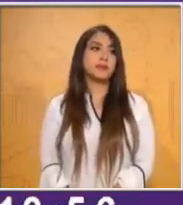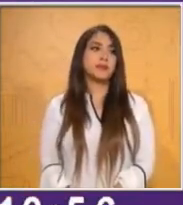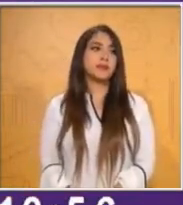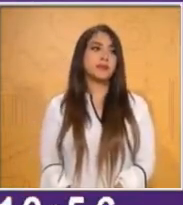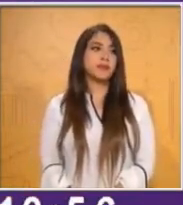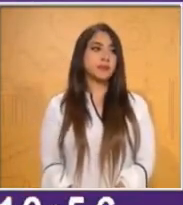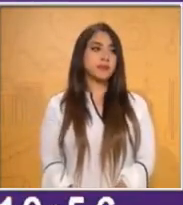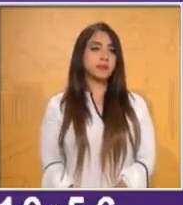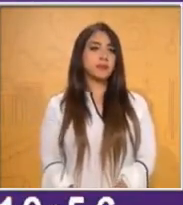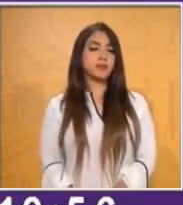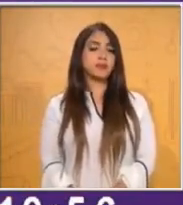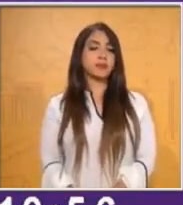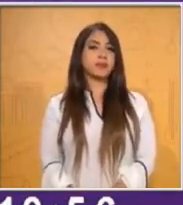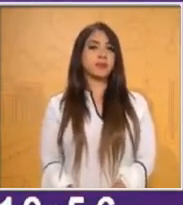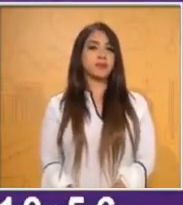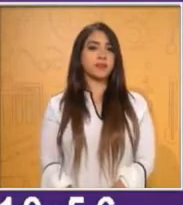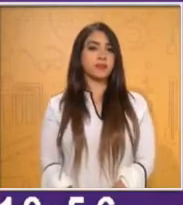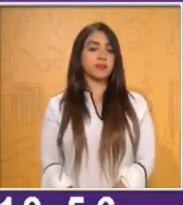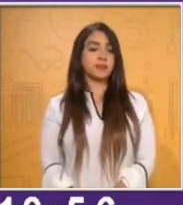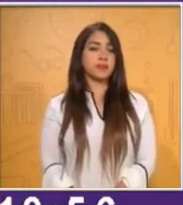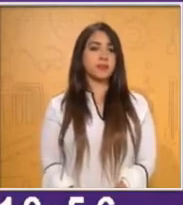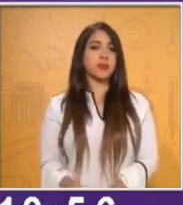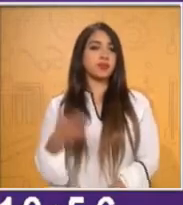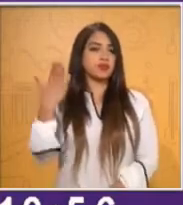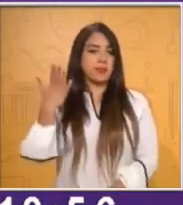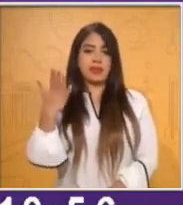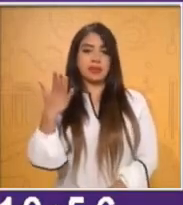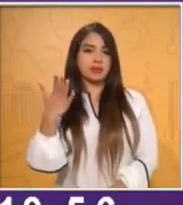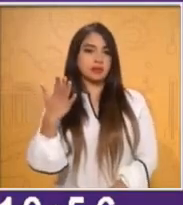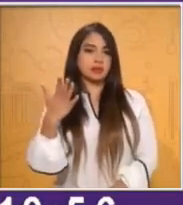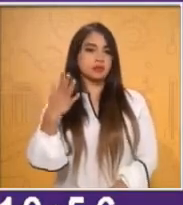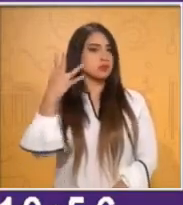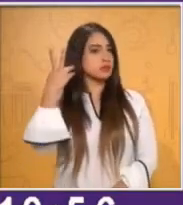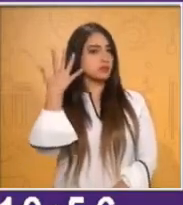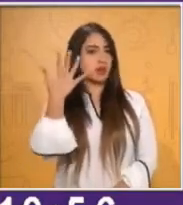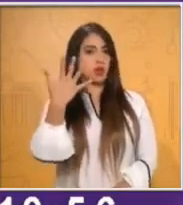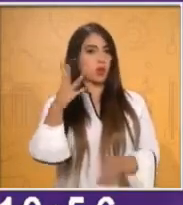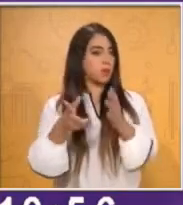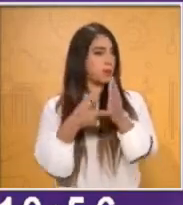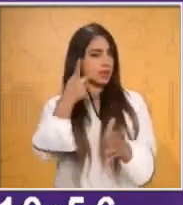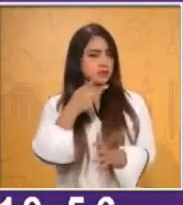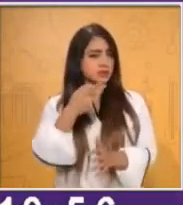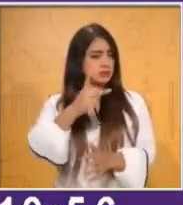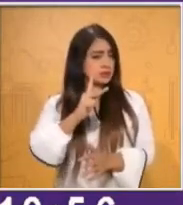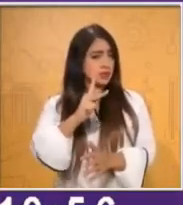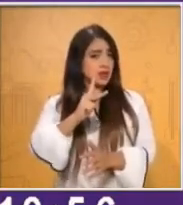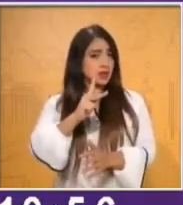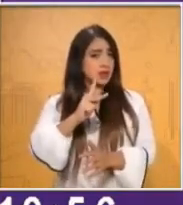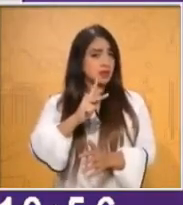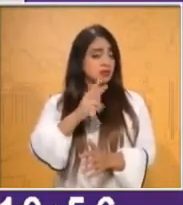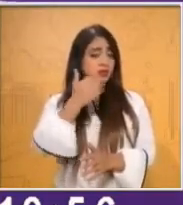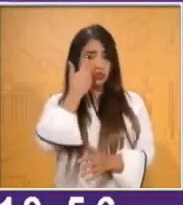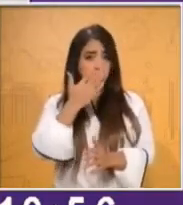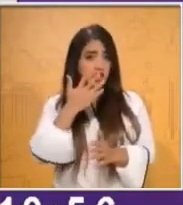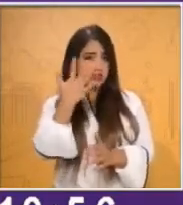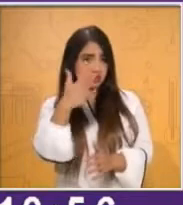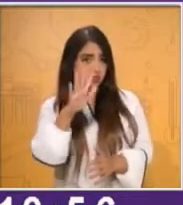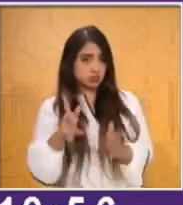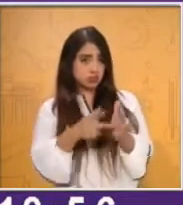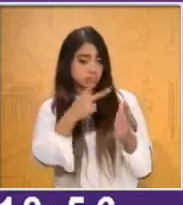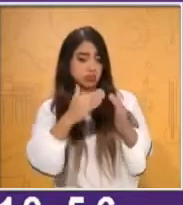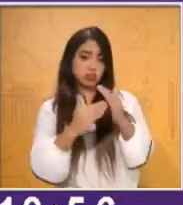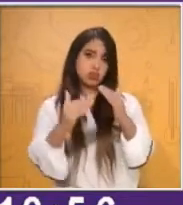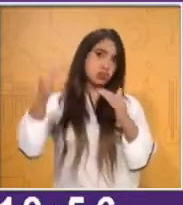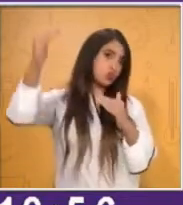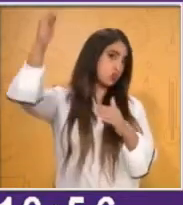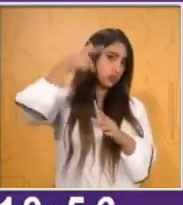Y te vamos a pedir que hagas mínimo de cinco. Obviamente tú vas a poder hacer la cantidad de juegos que tú quieras. La cantidad